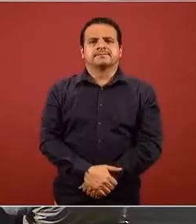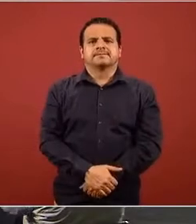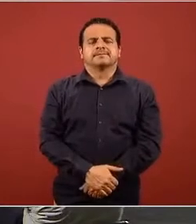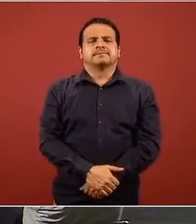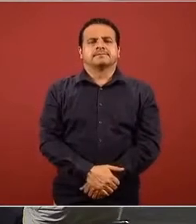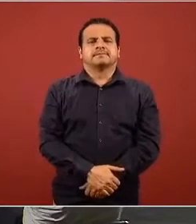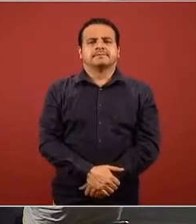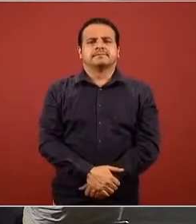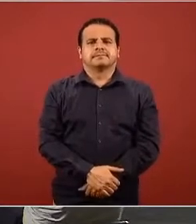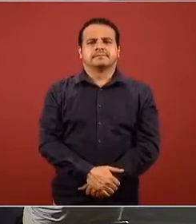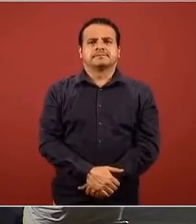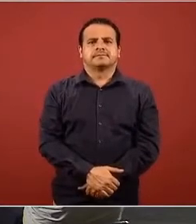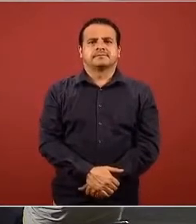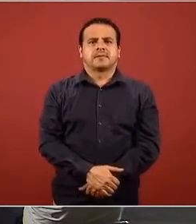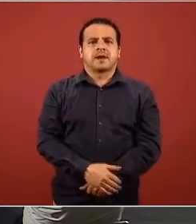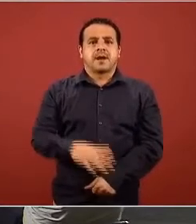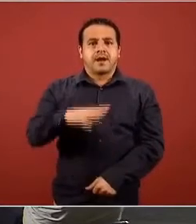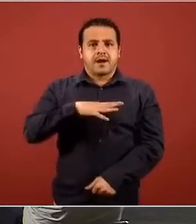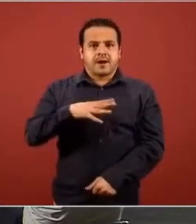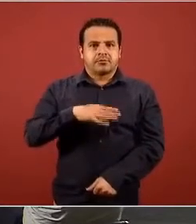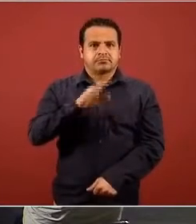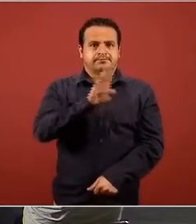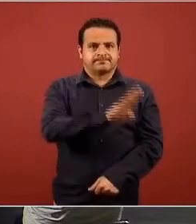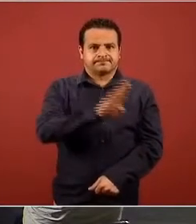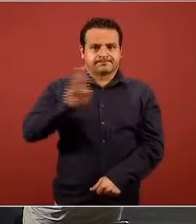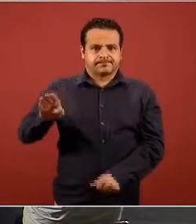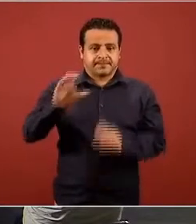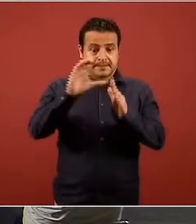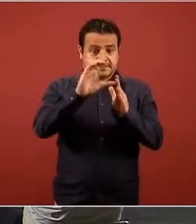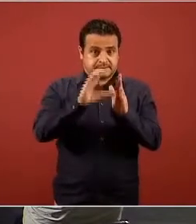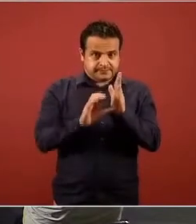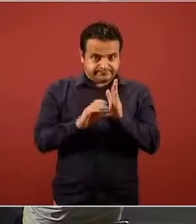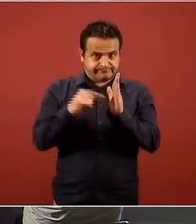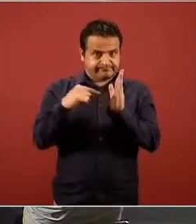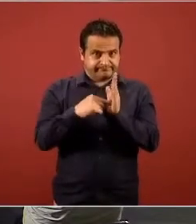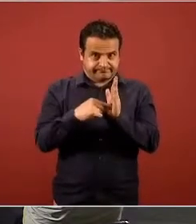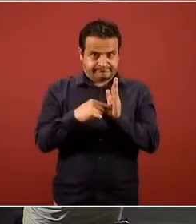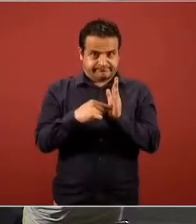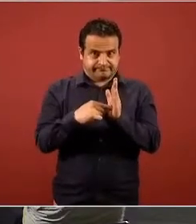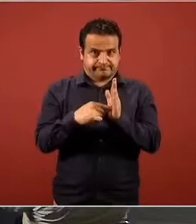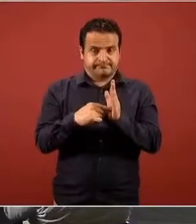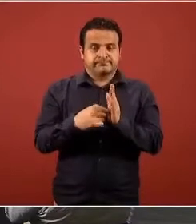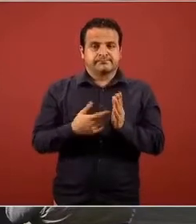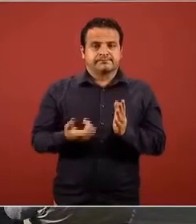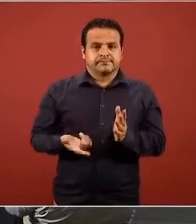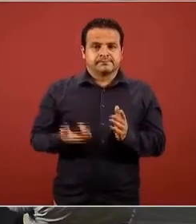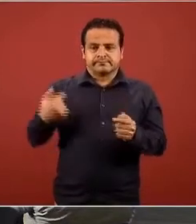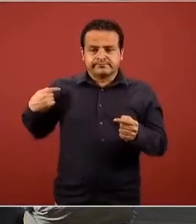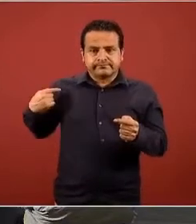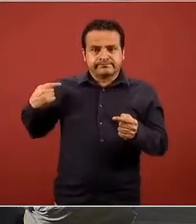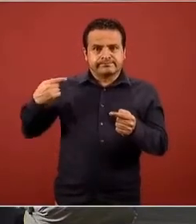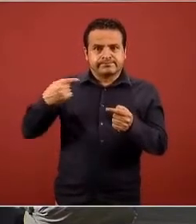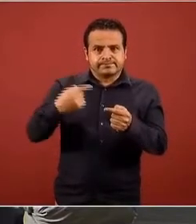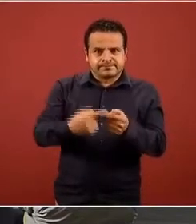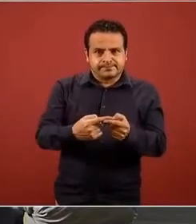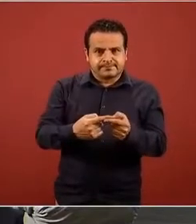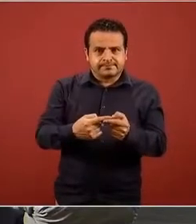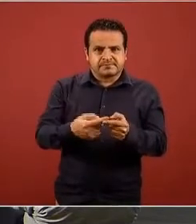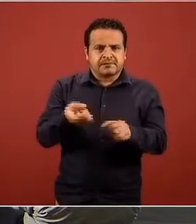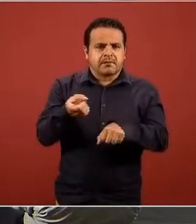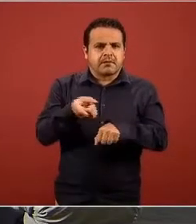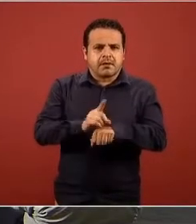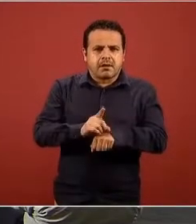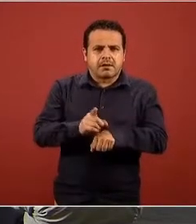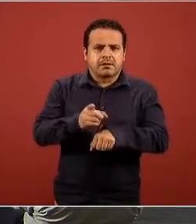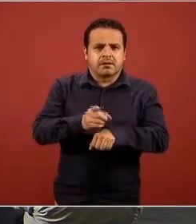tenemos un calendario y llevamos ya algunos días semanas en condiciones